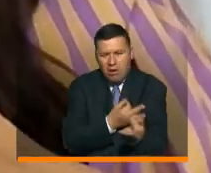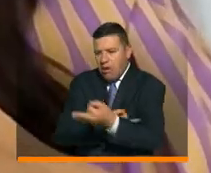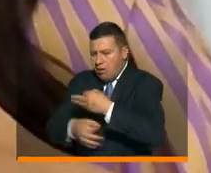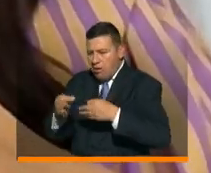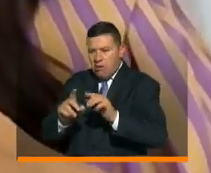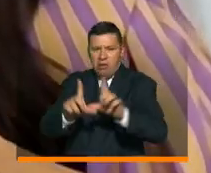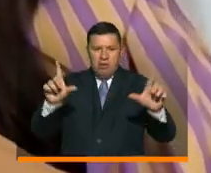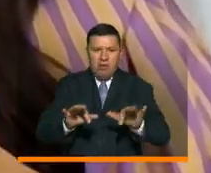pantalla de un computador.